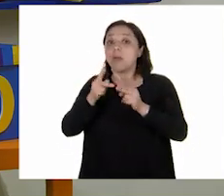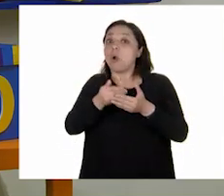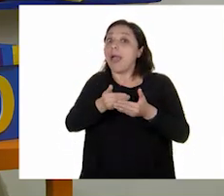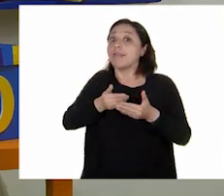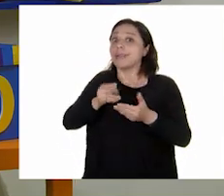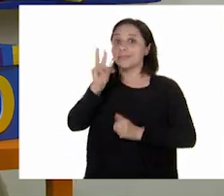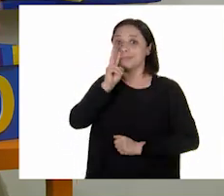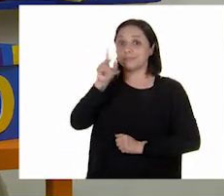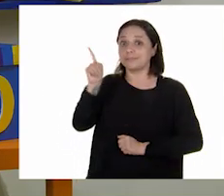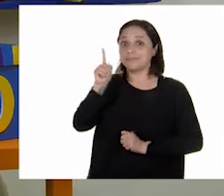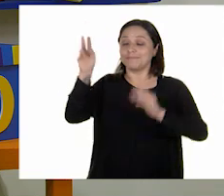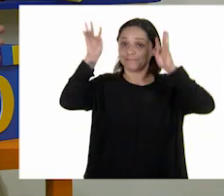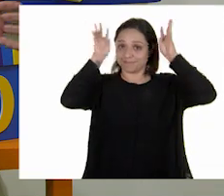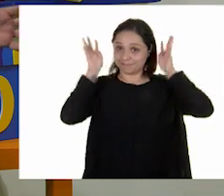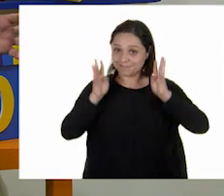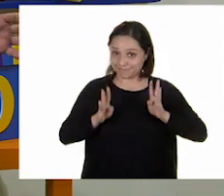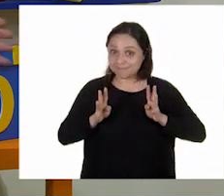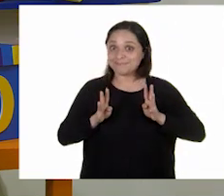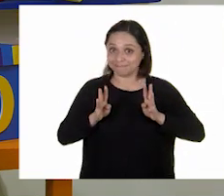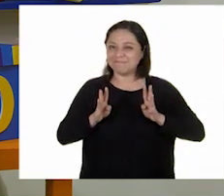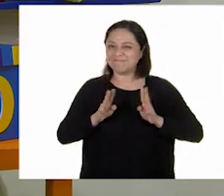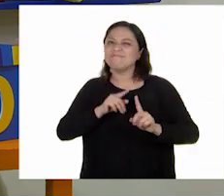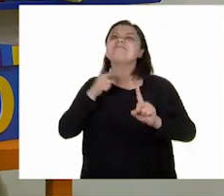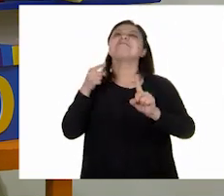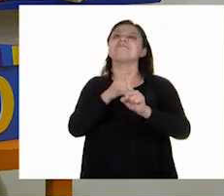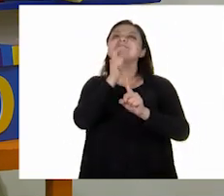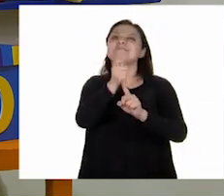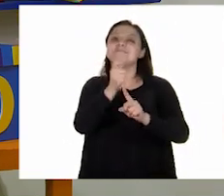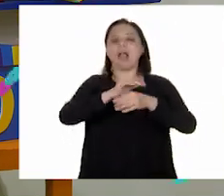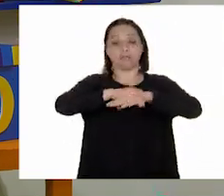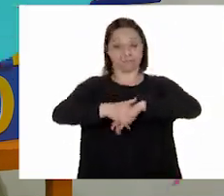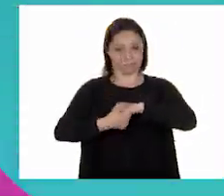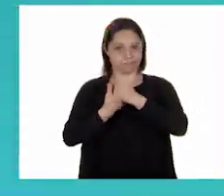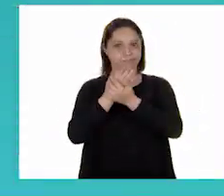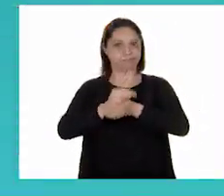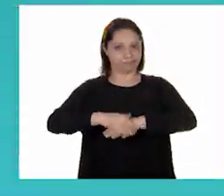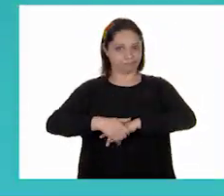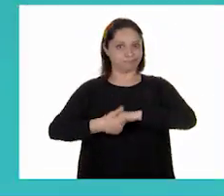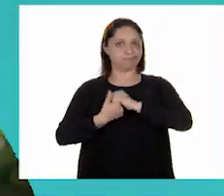vamos a ver una cápsula de ajo listo sobre el lavado de manos.